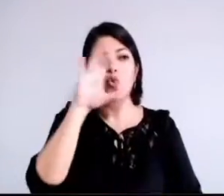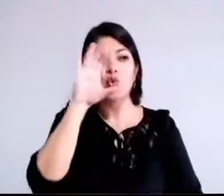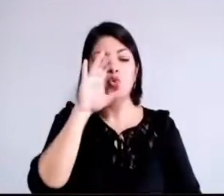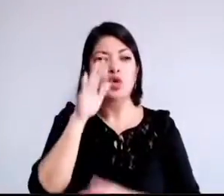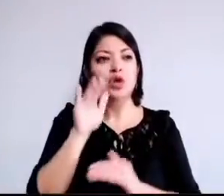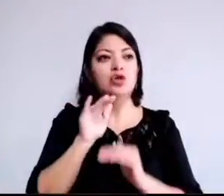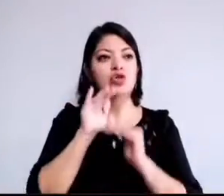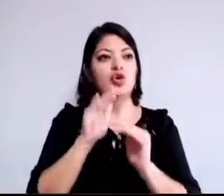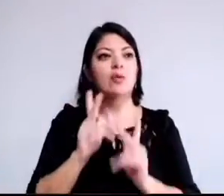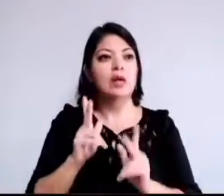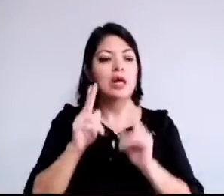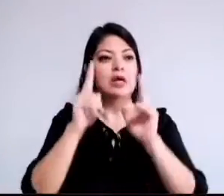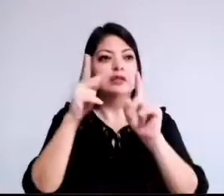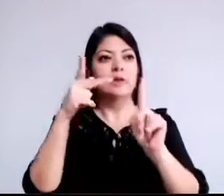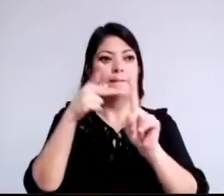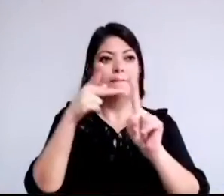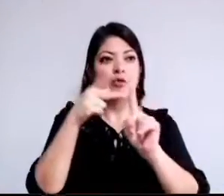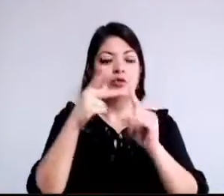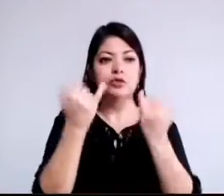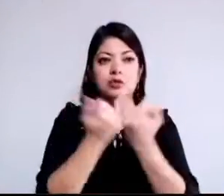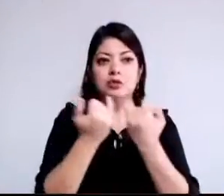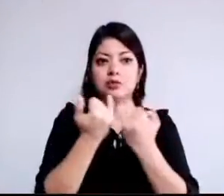de próstata y testicular.